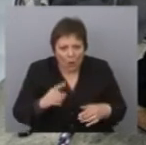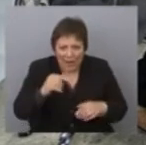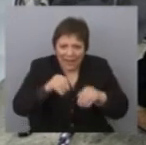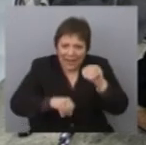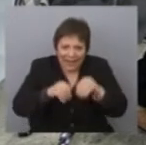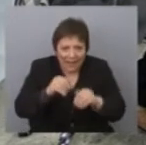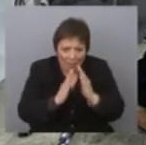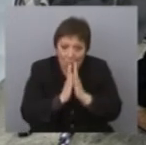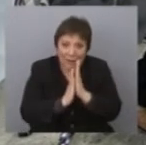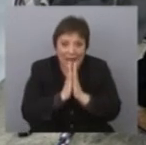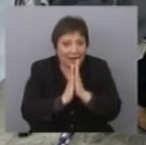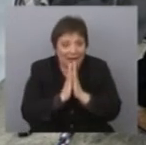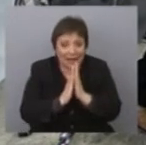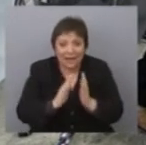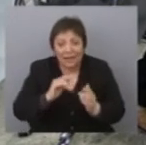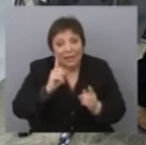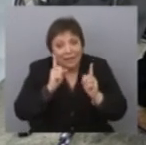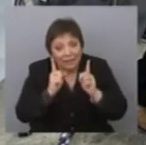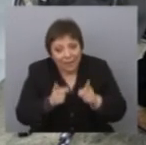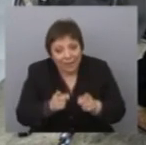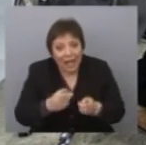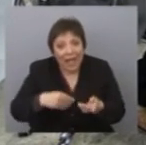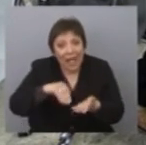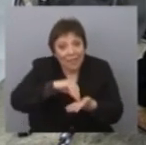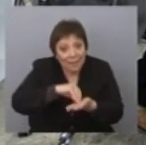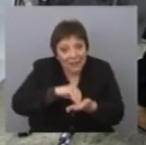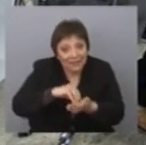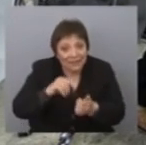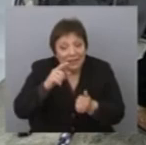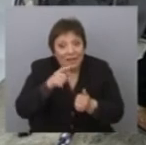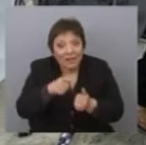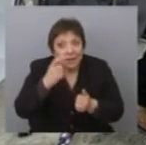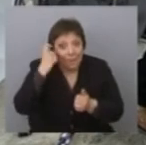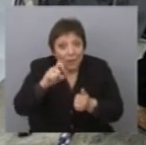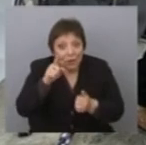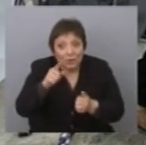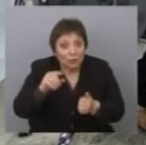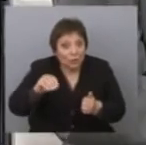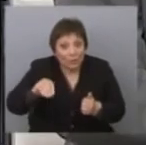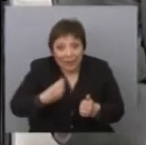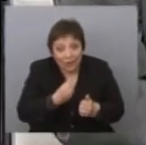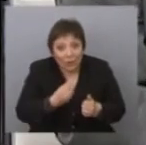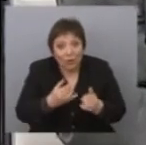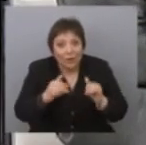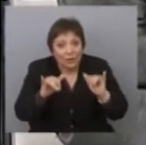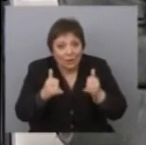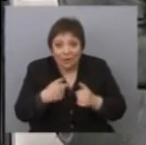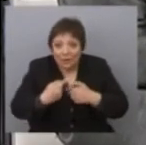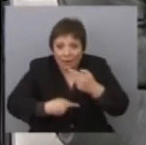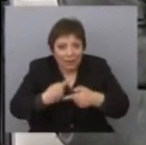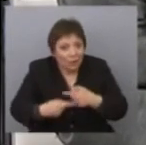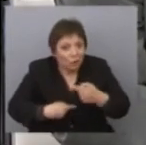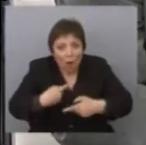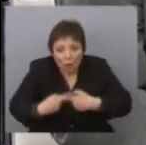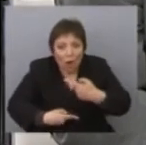elección muy pareja, y porque además el proyecto que perdió, pretende disputar todos los días a partir de